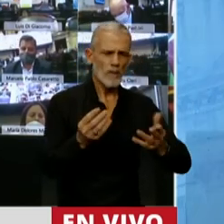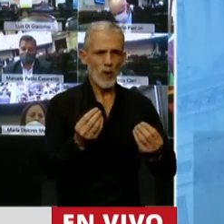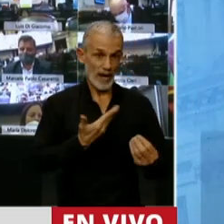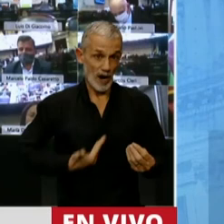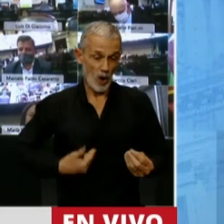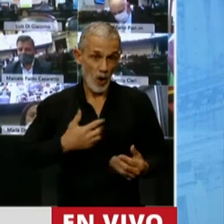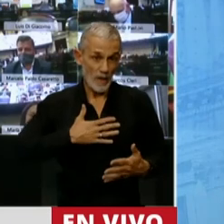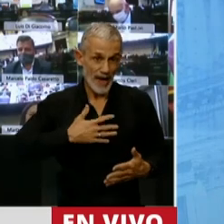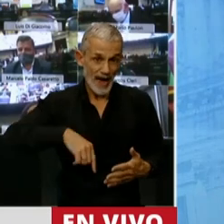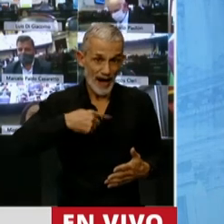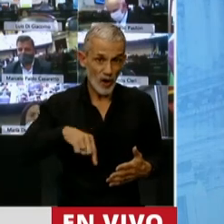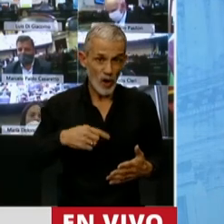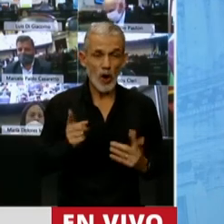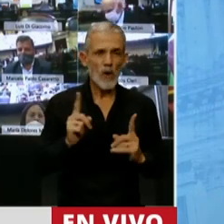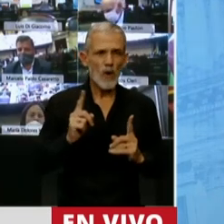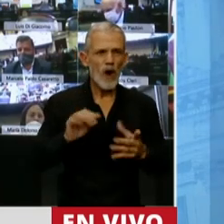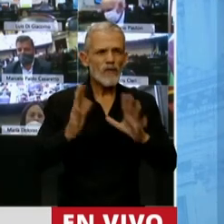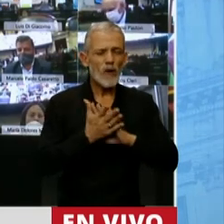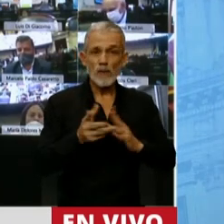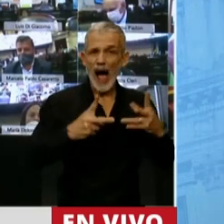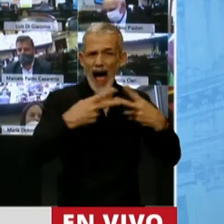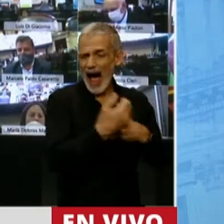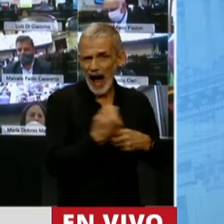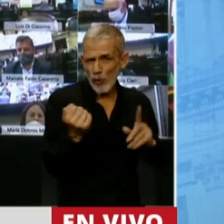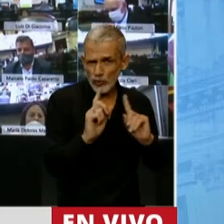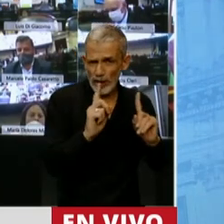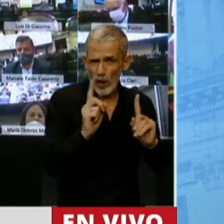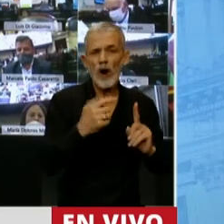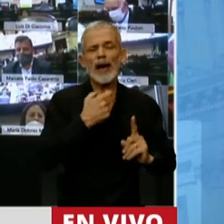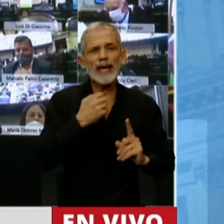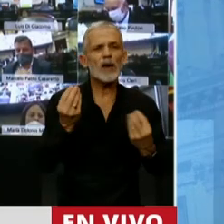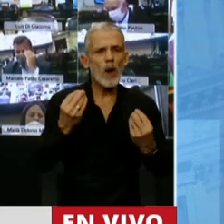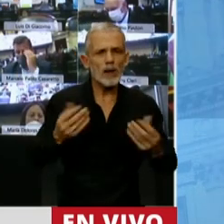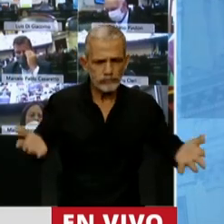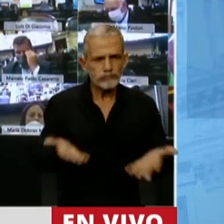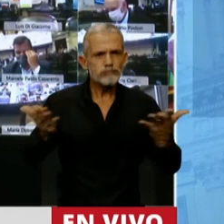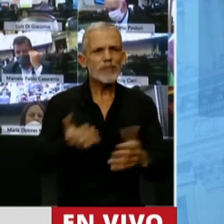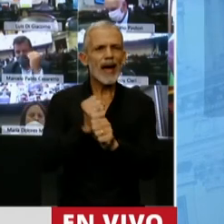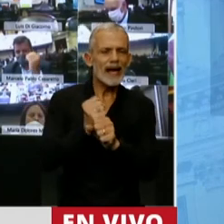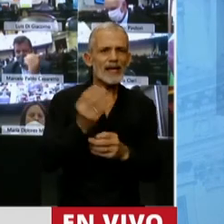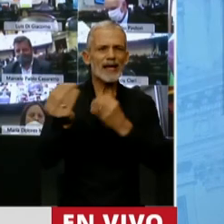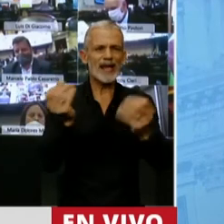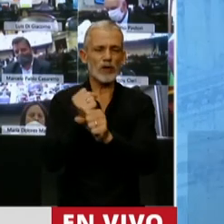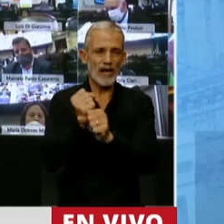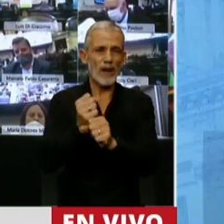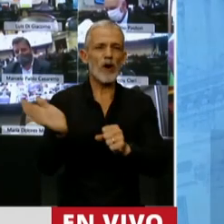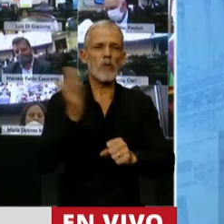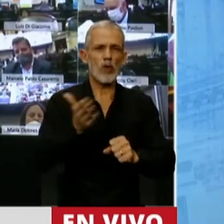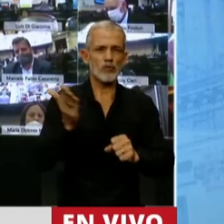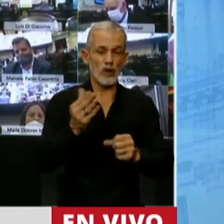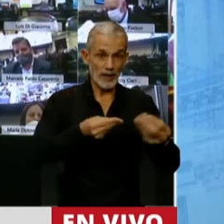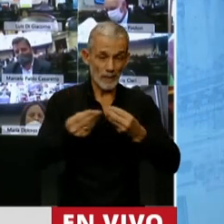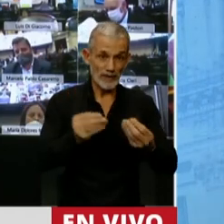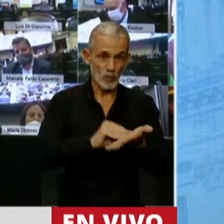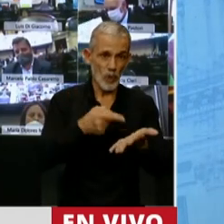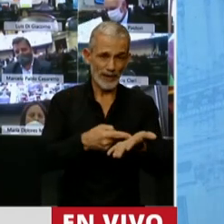nuestro gobierno no va en el sendero del ajuste, sino que va en el sendero de apostar al crecimiento, al trabajo y la producción. Eso es lo que fija este presupuesto.